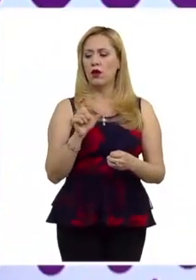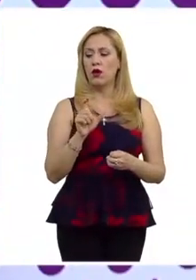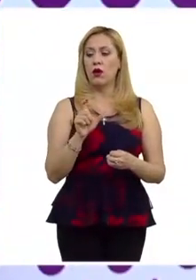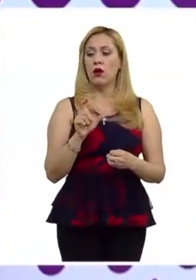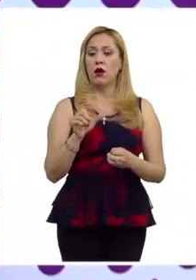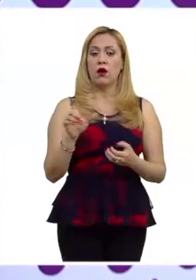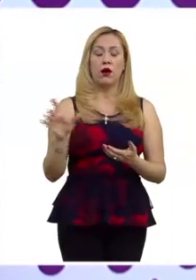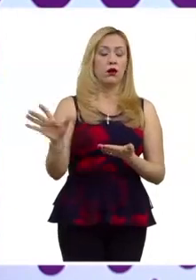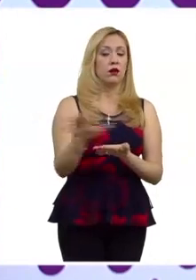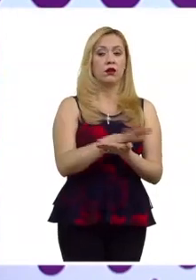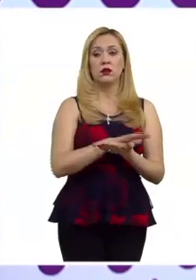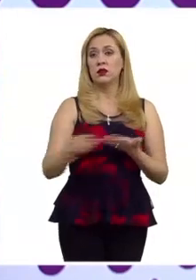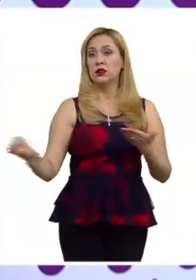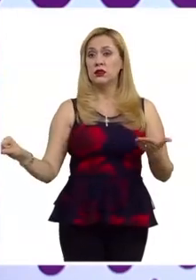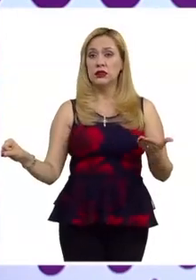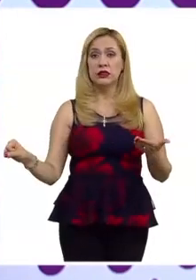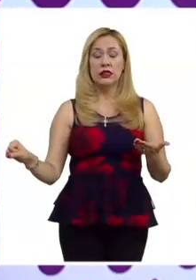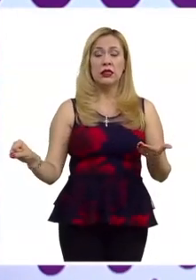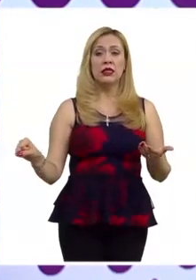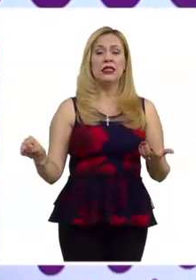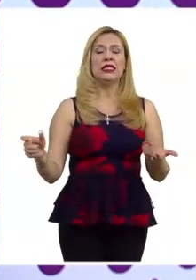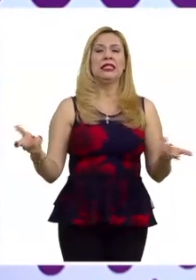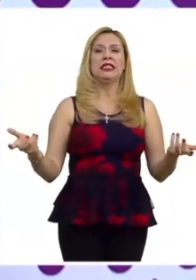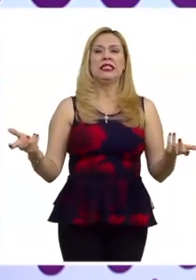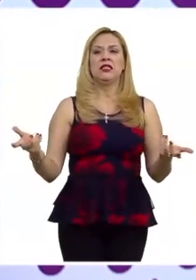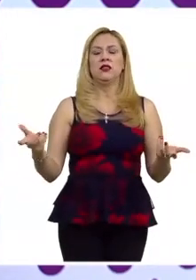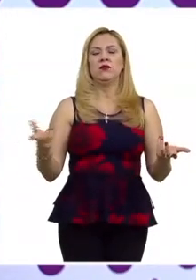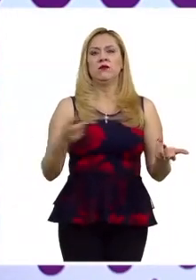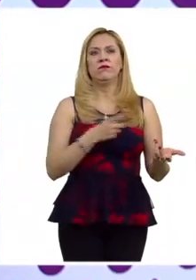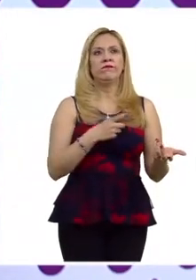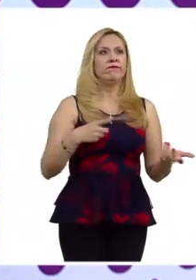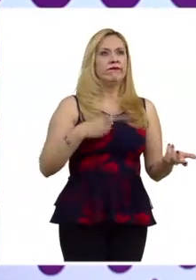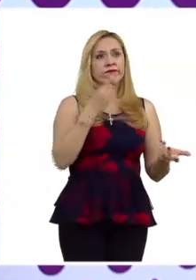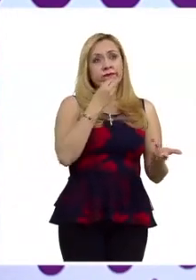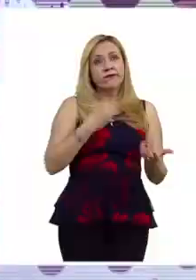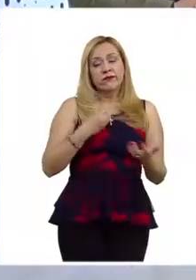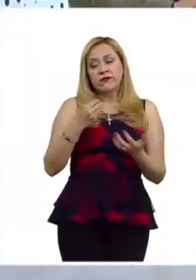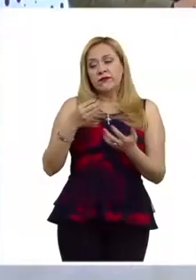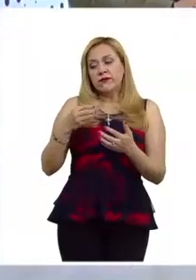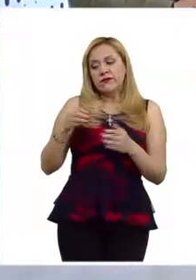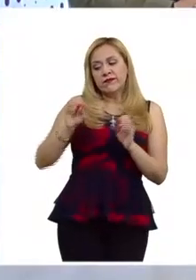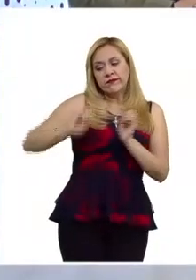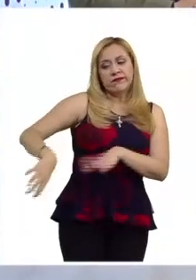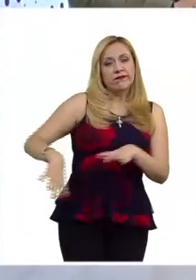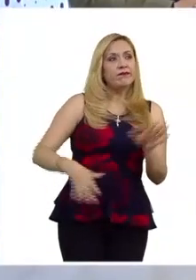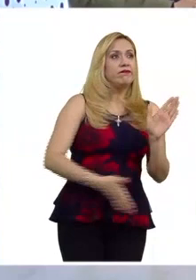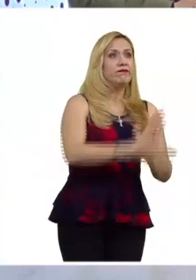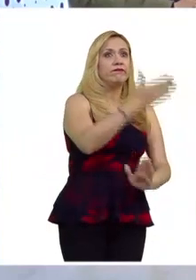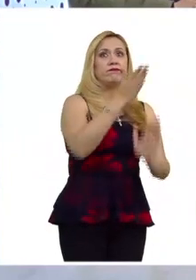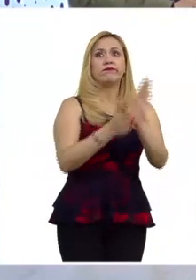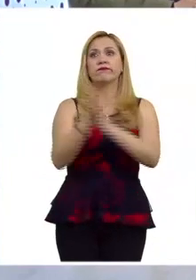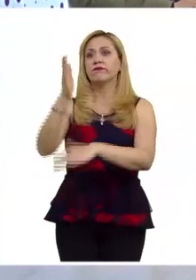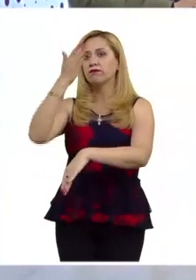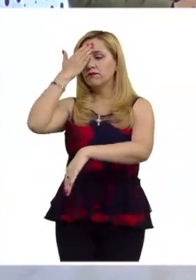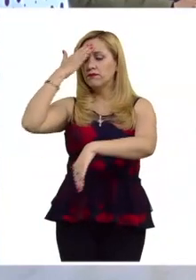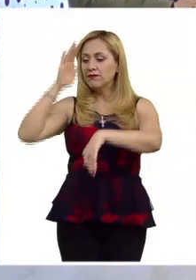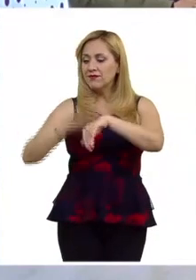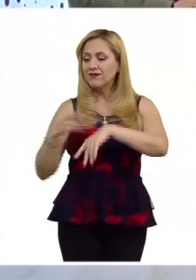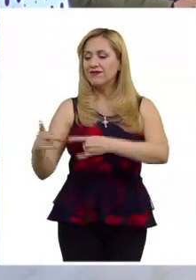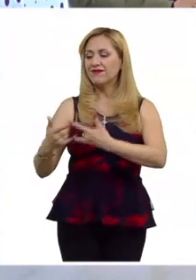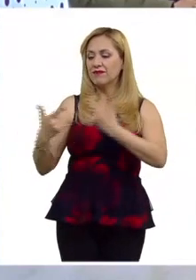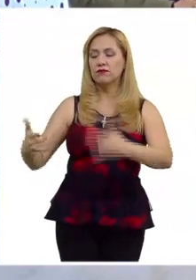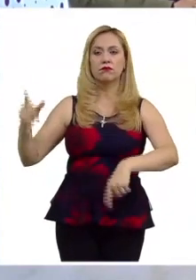exterminar a estos grupos étnicos o que tuvieran que ser desplazados, e incluso borrar su memoria histórica, destruyendo todo rastro